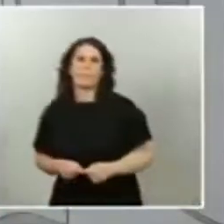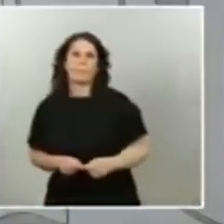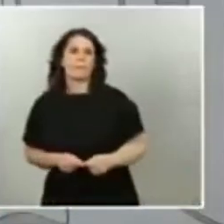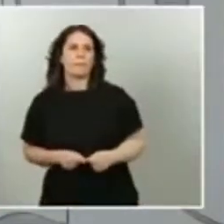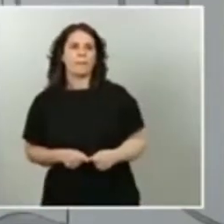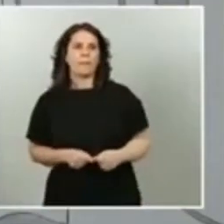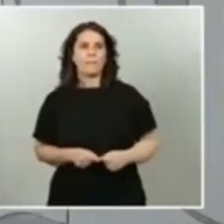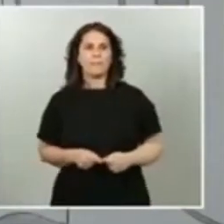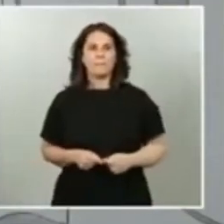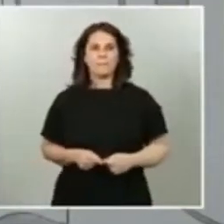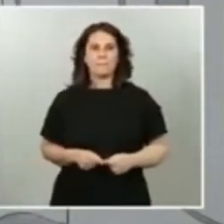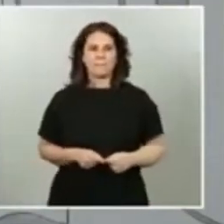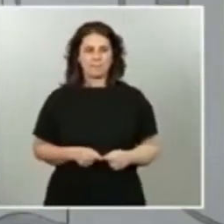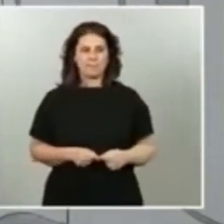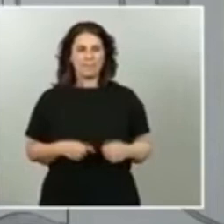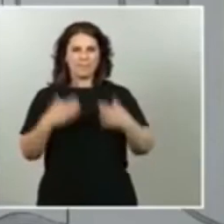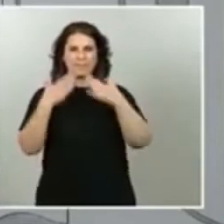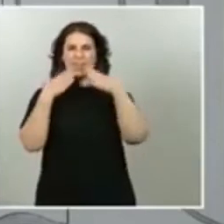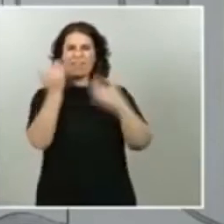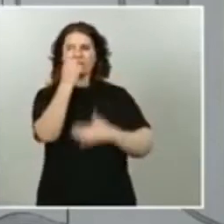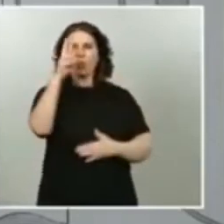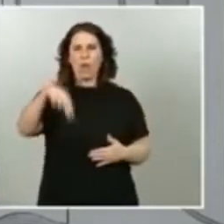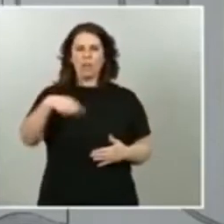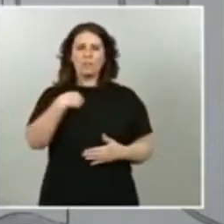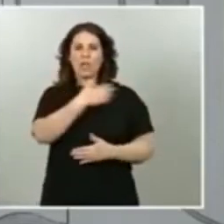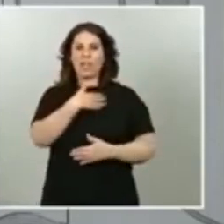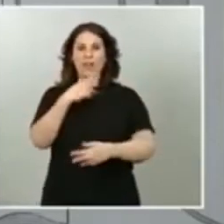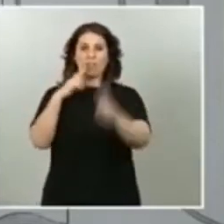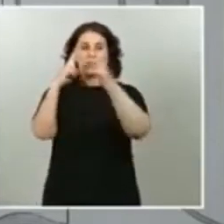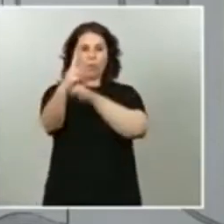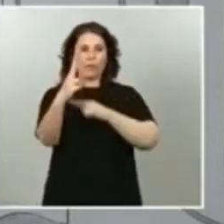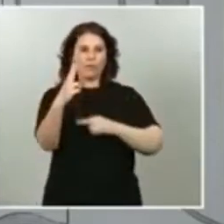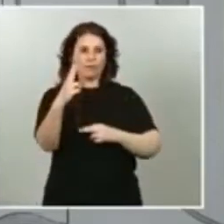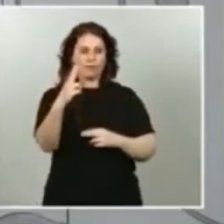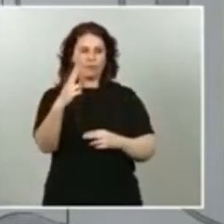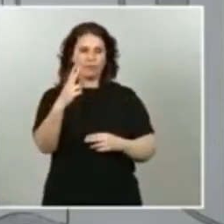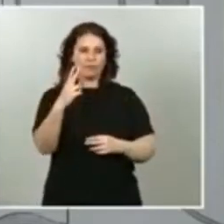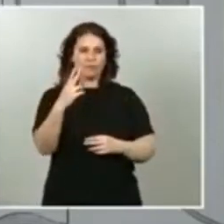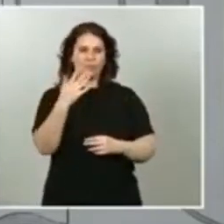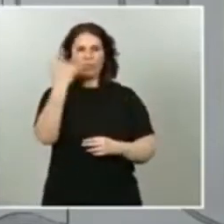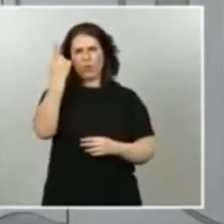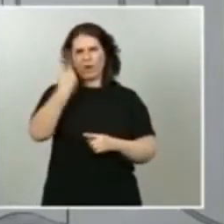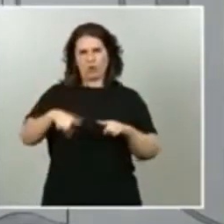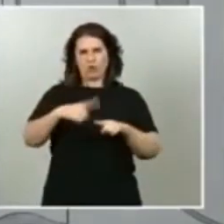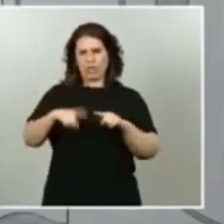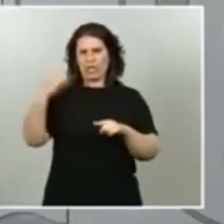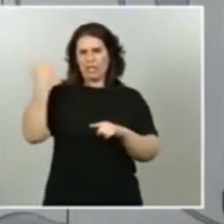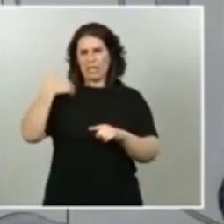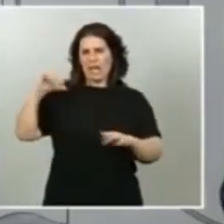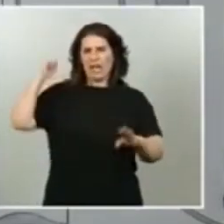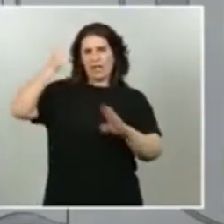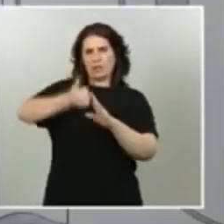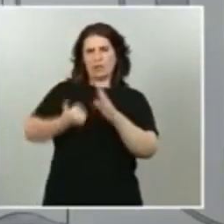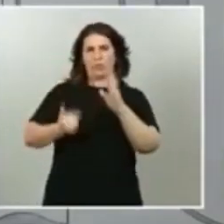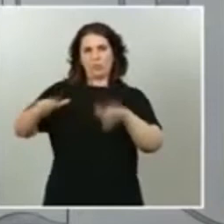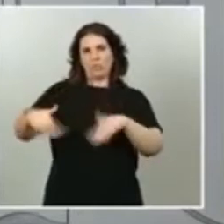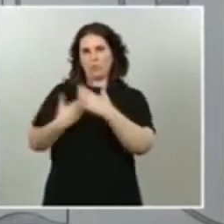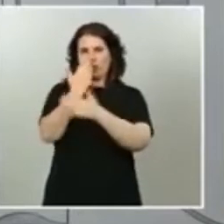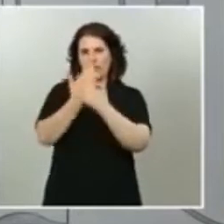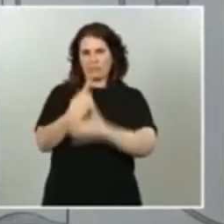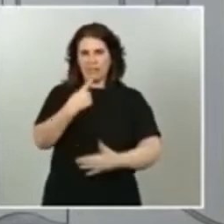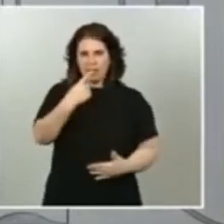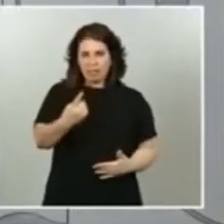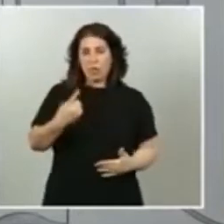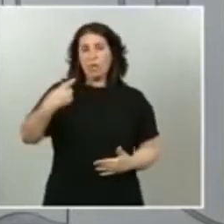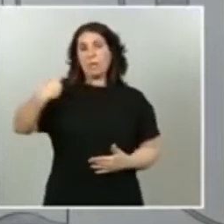responder tu pregunta con una afirmación que vengo repitiendo en los últimos días y que el presidente del gobierno igualmente